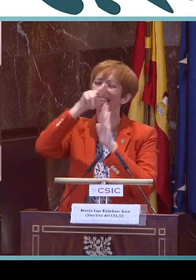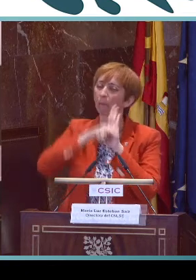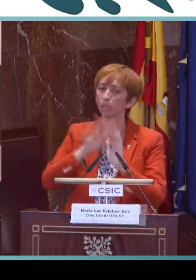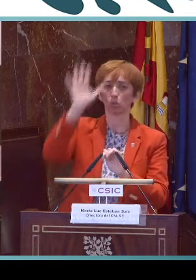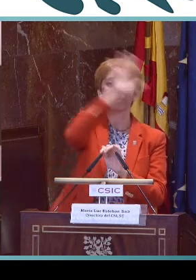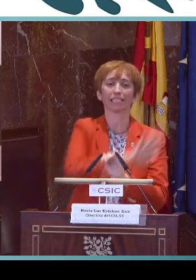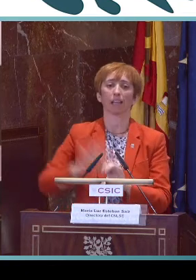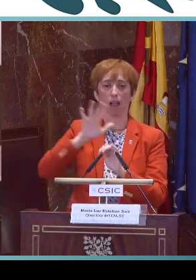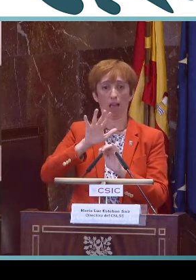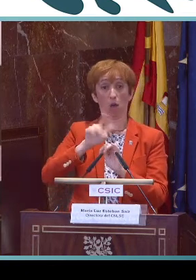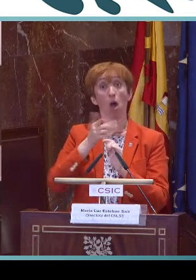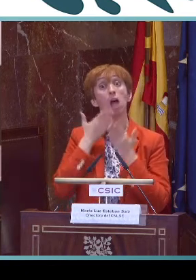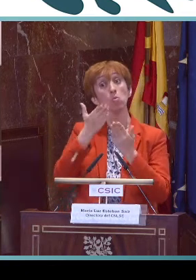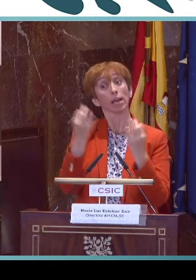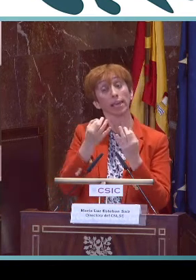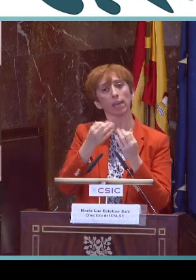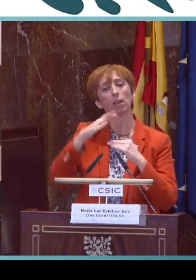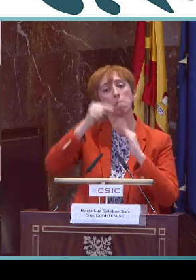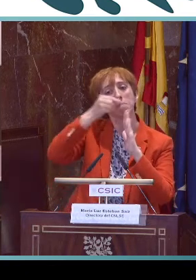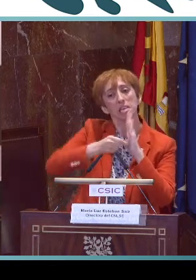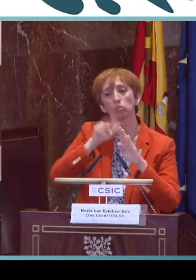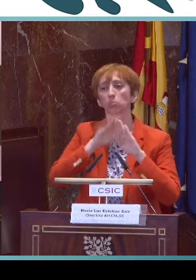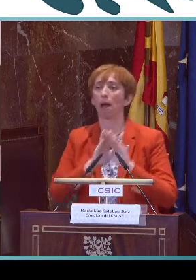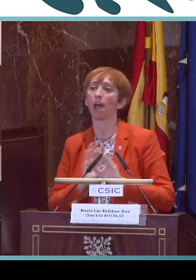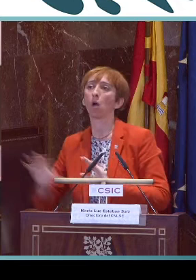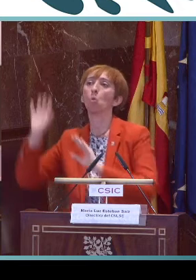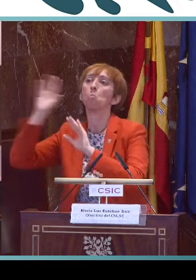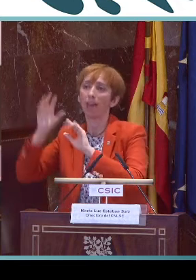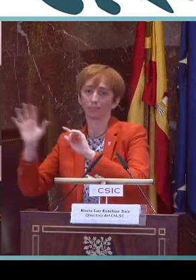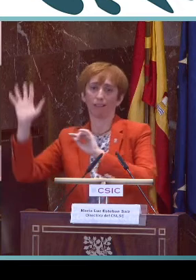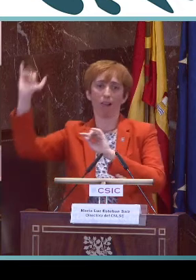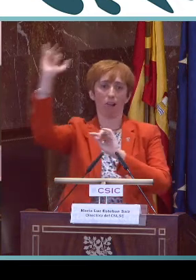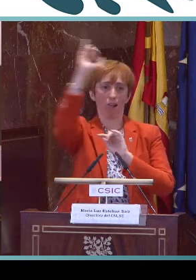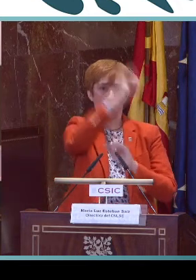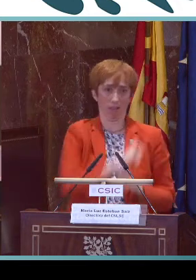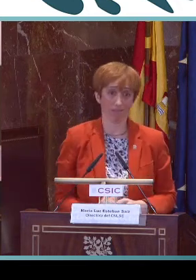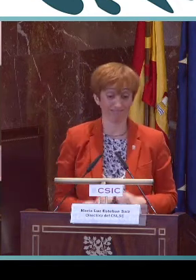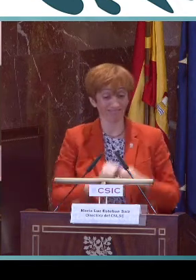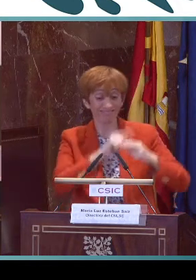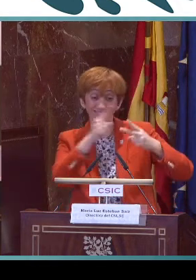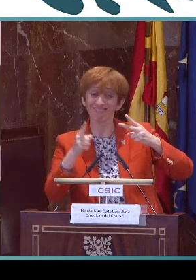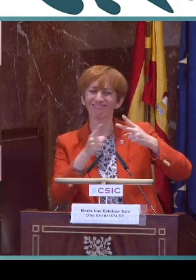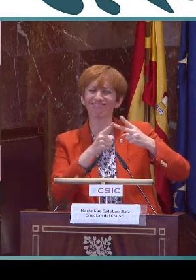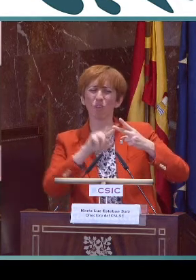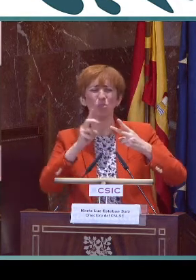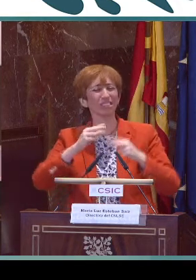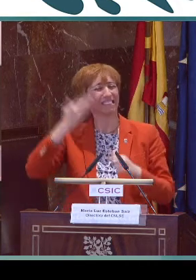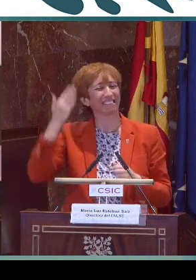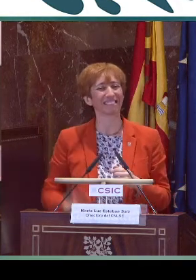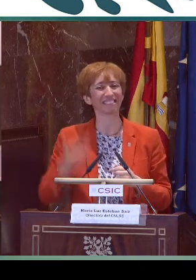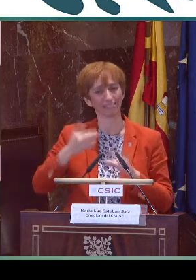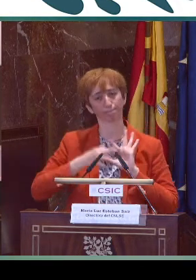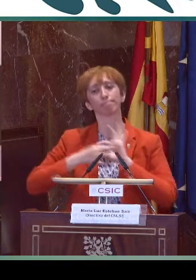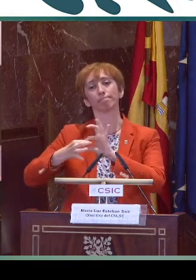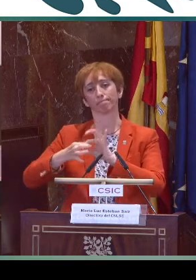el uso de bienes y servicios. Este reglamento de carácter estatal ayudaría a la creación de unos criterios mínimos para implantar en las